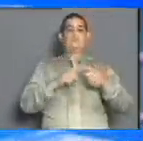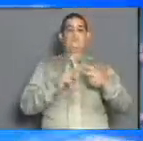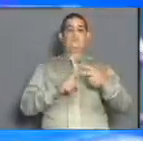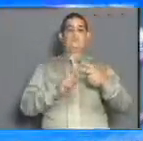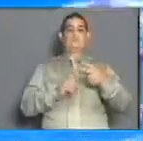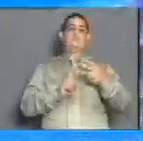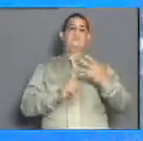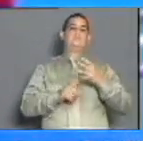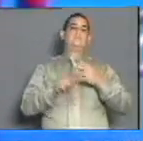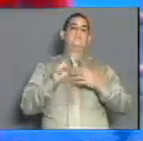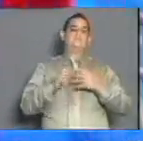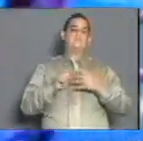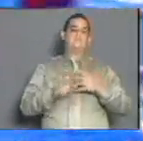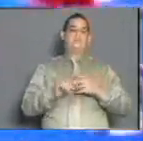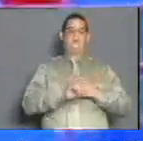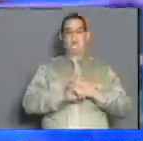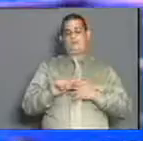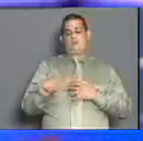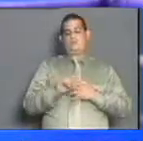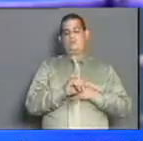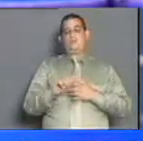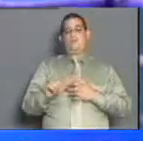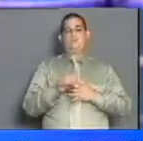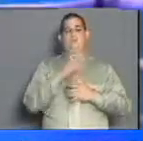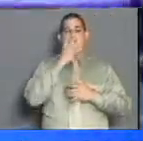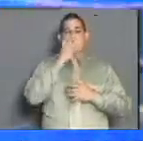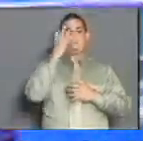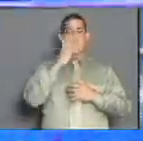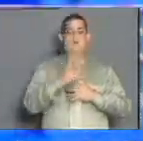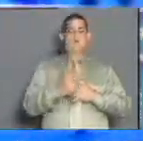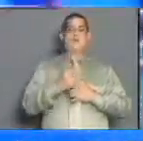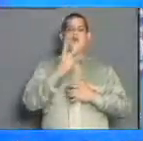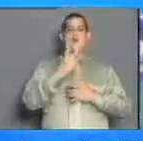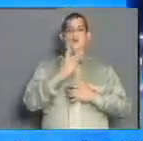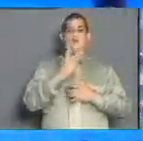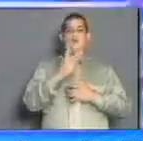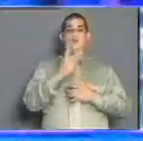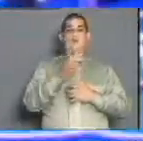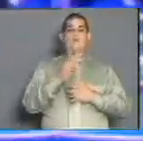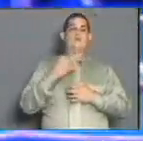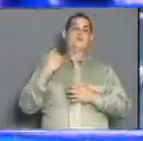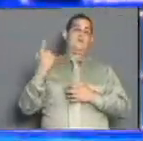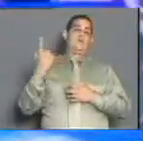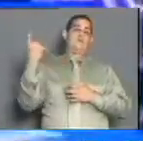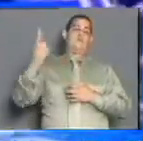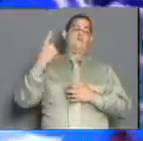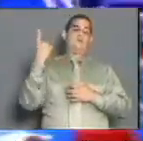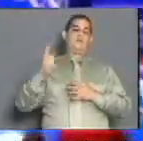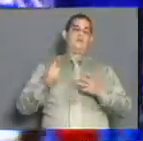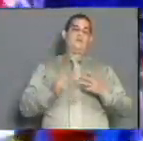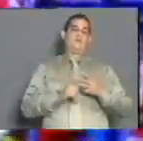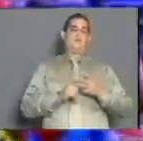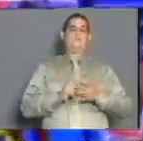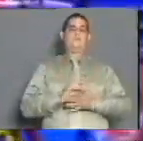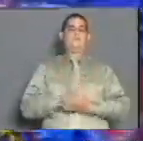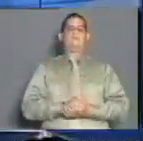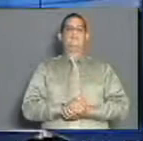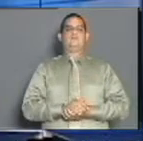retirado pugil pinareño Juan Hernández Sierra y está a dos del recordista nacional y mundial Félix Sabón.